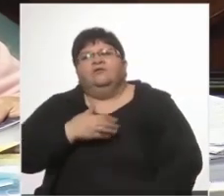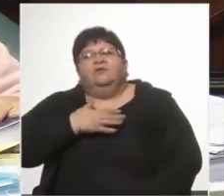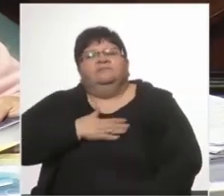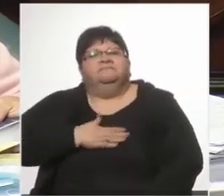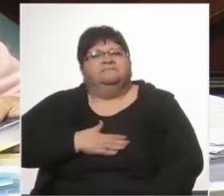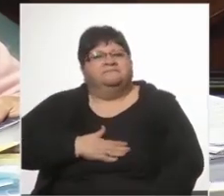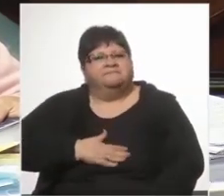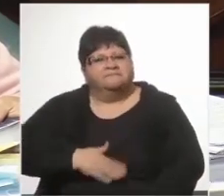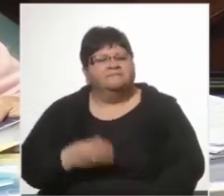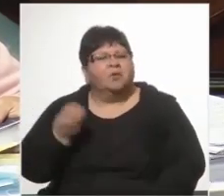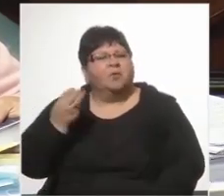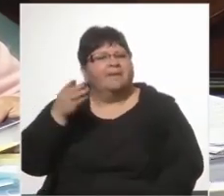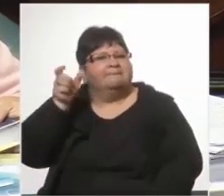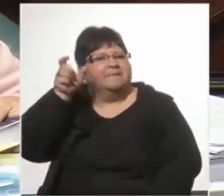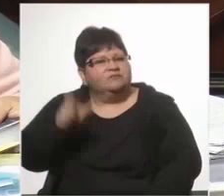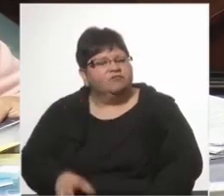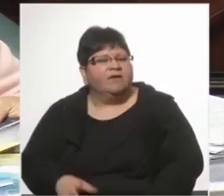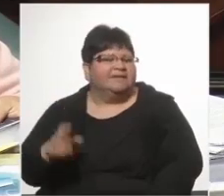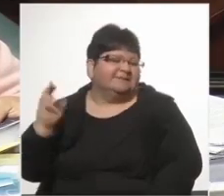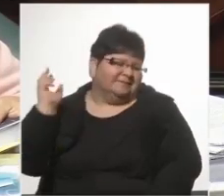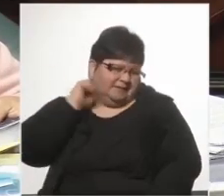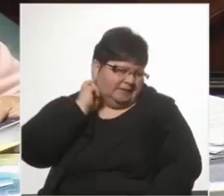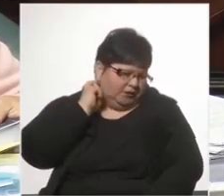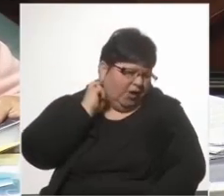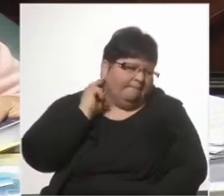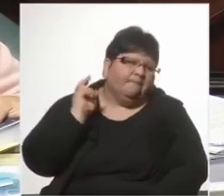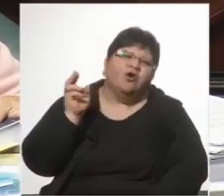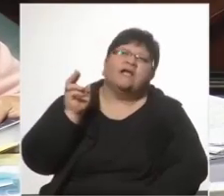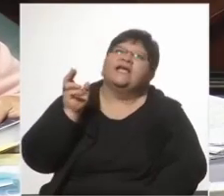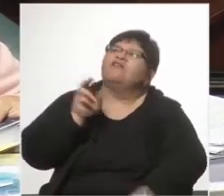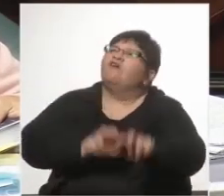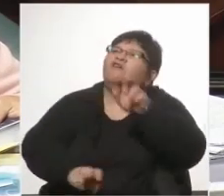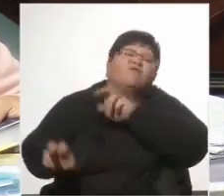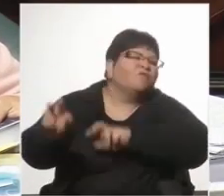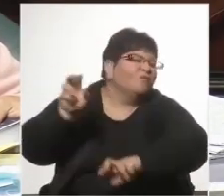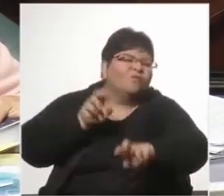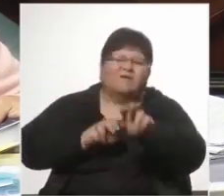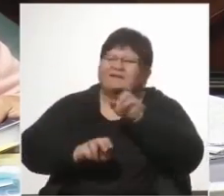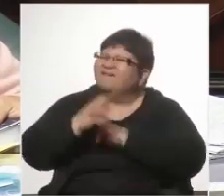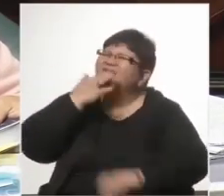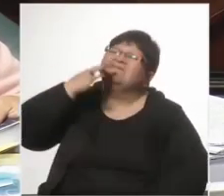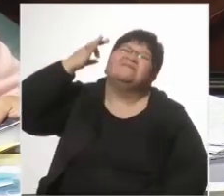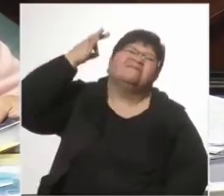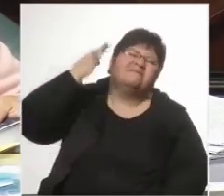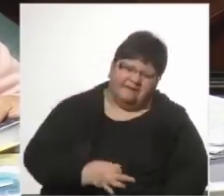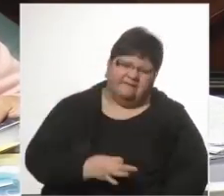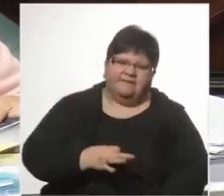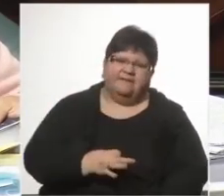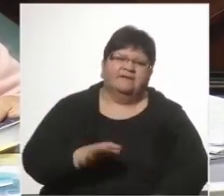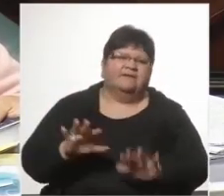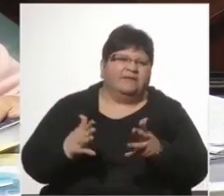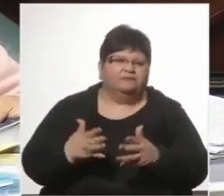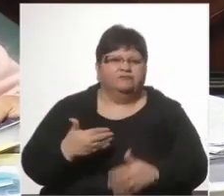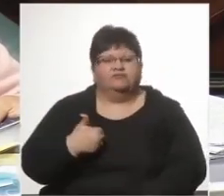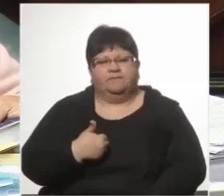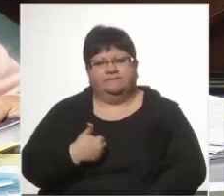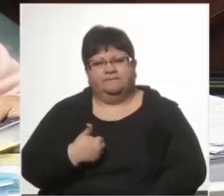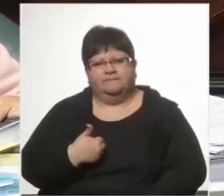personas que se sintieron traicionadas por no buscar realmente la verdad de lo que pasó, soy yo.